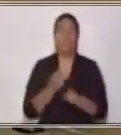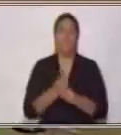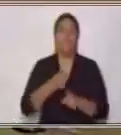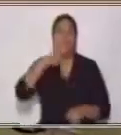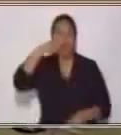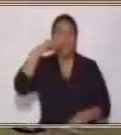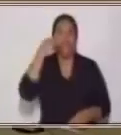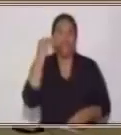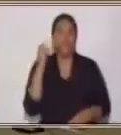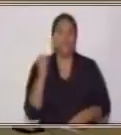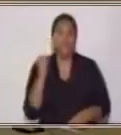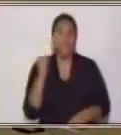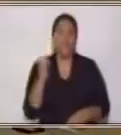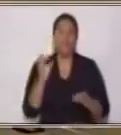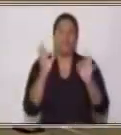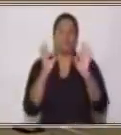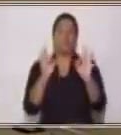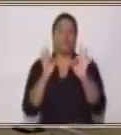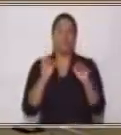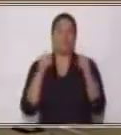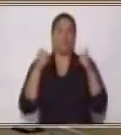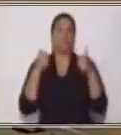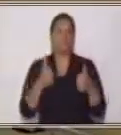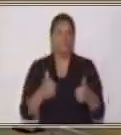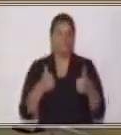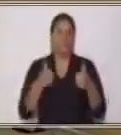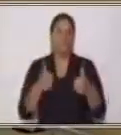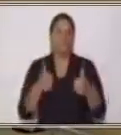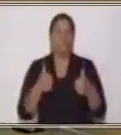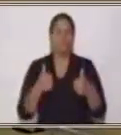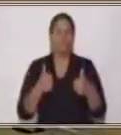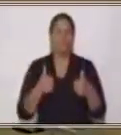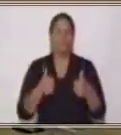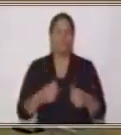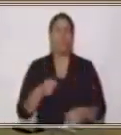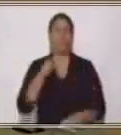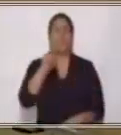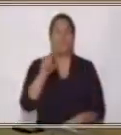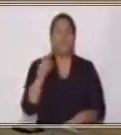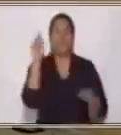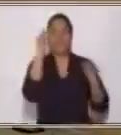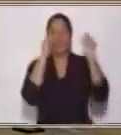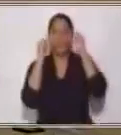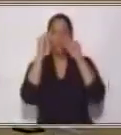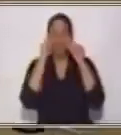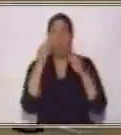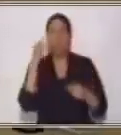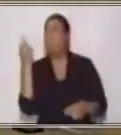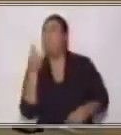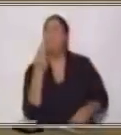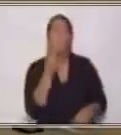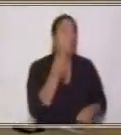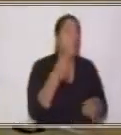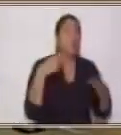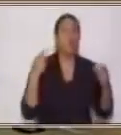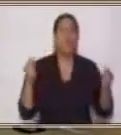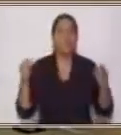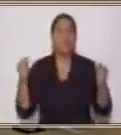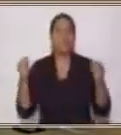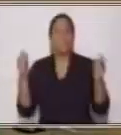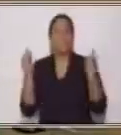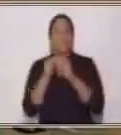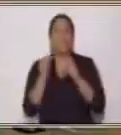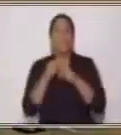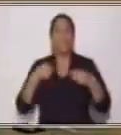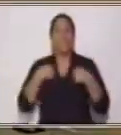tío. Excelente. Lo hicieron. Muy bien. Yo sé que esos ojitos buscaron rápido las palabras que yo les estaba diciendo.